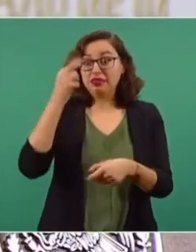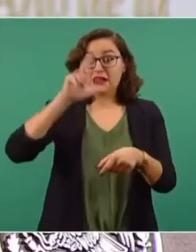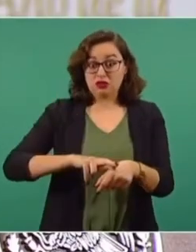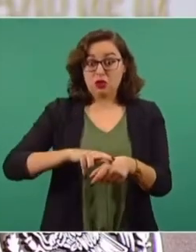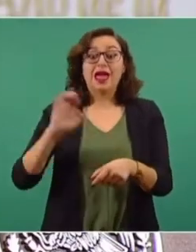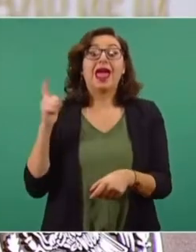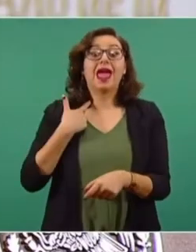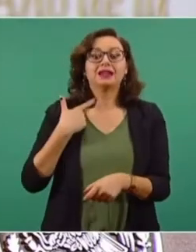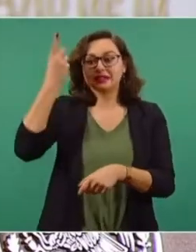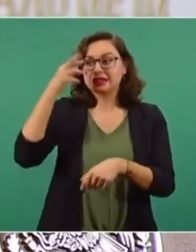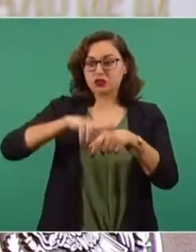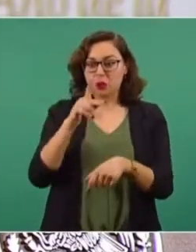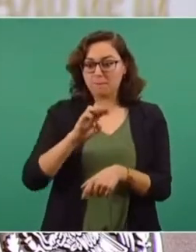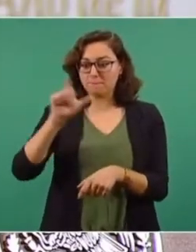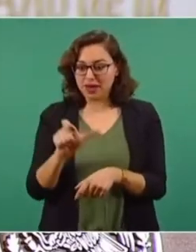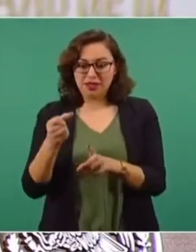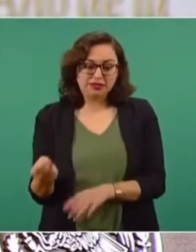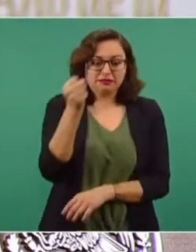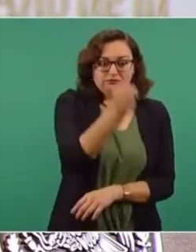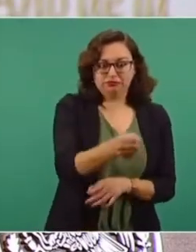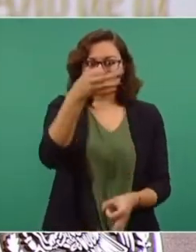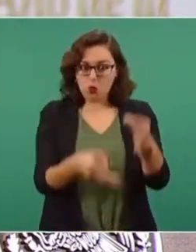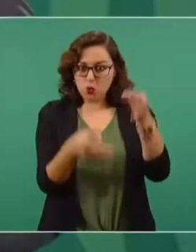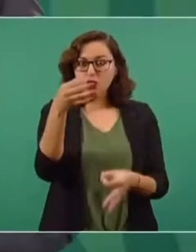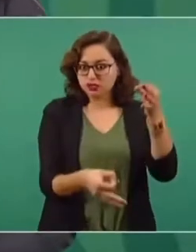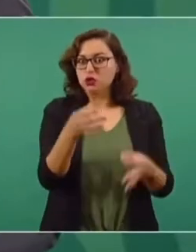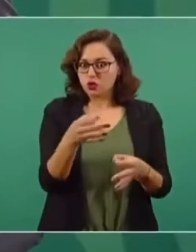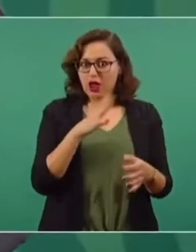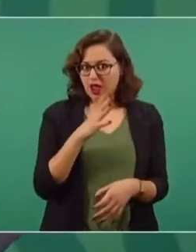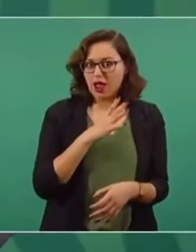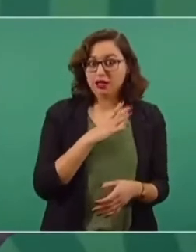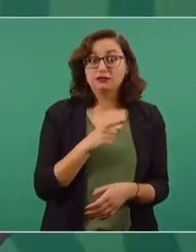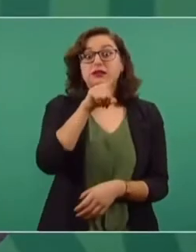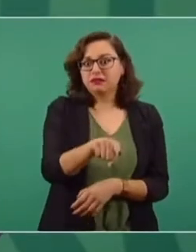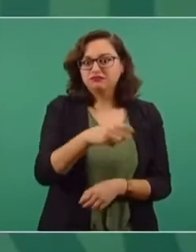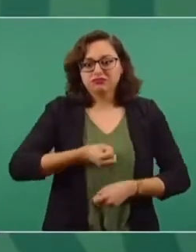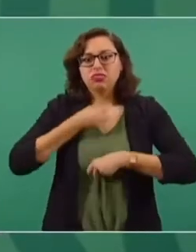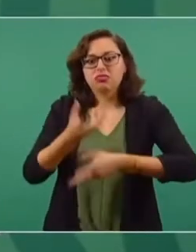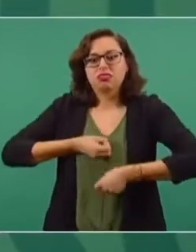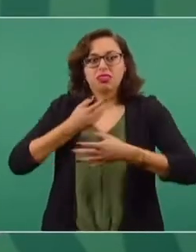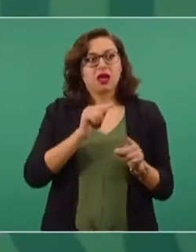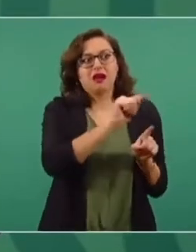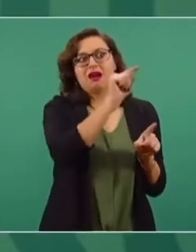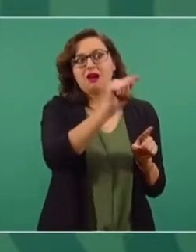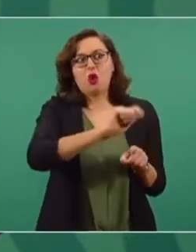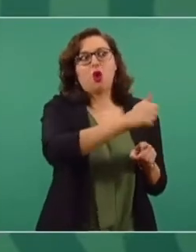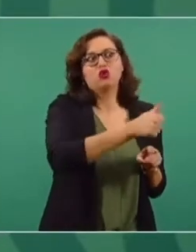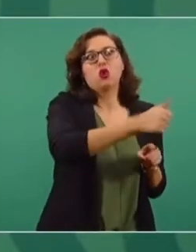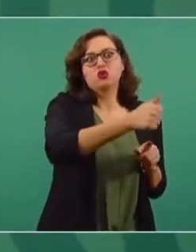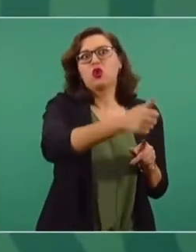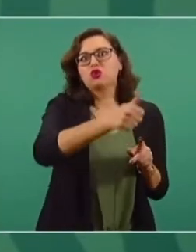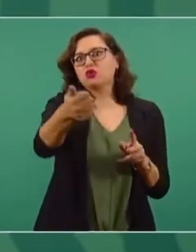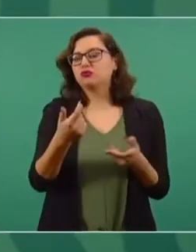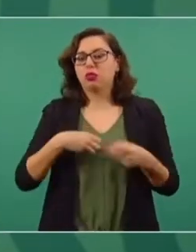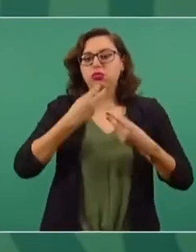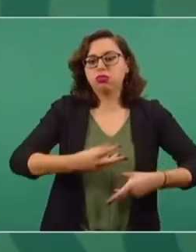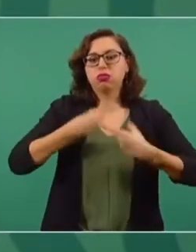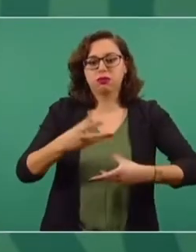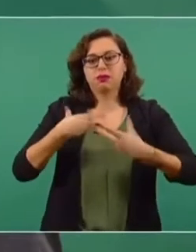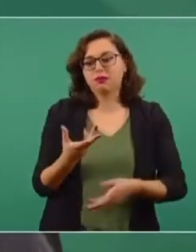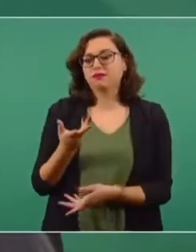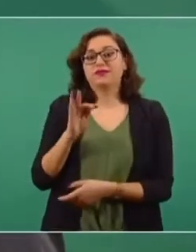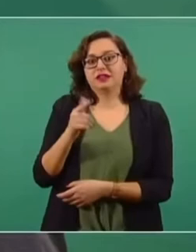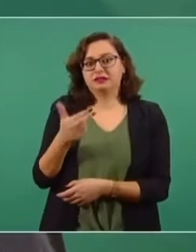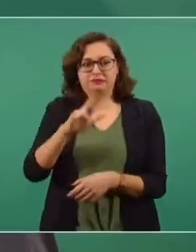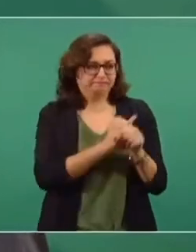y él se ha encargado de denunciar a otros y la fiscalía está haciendo la